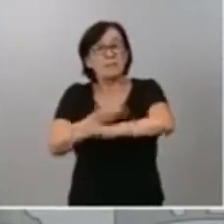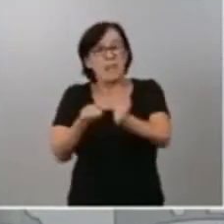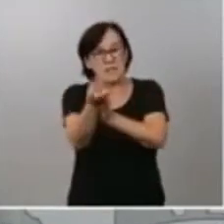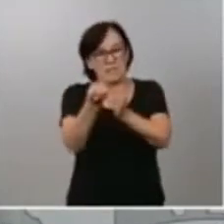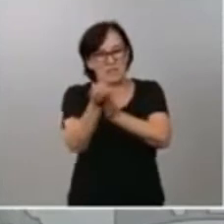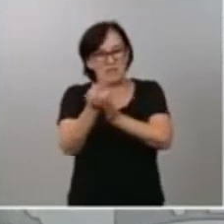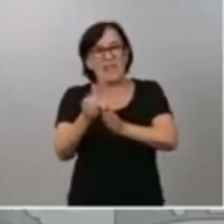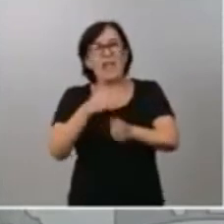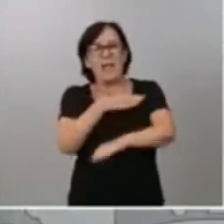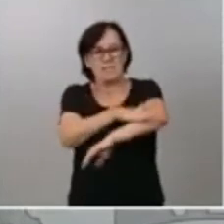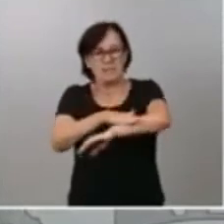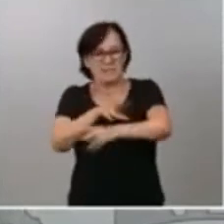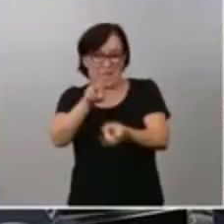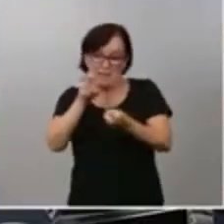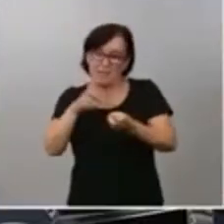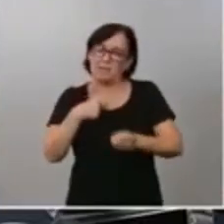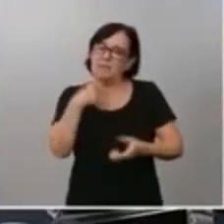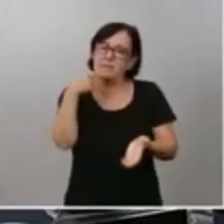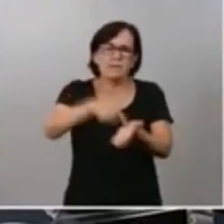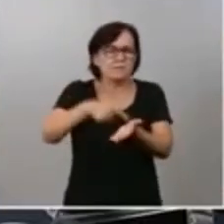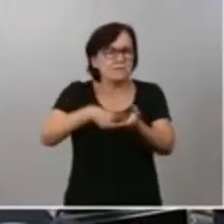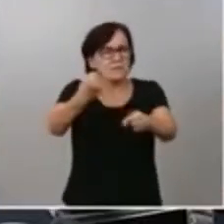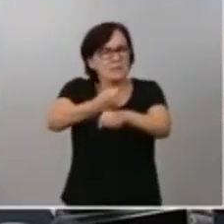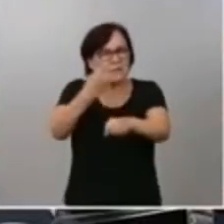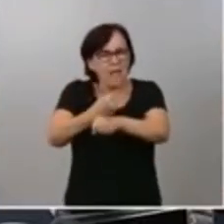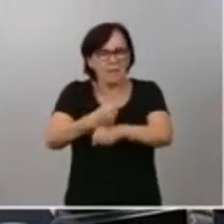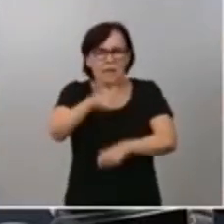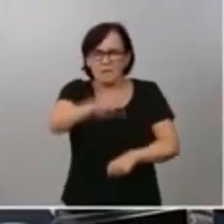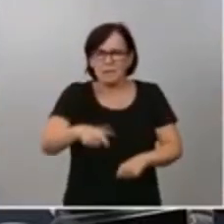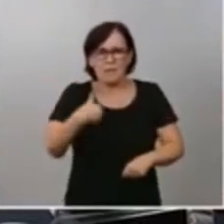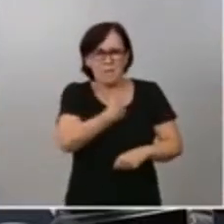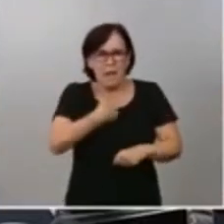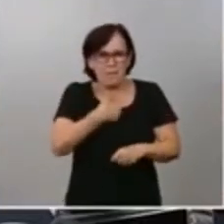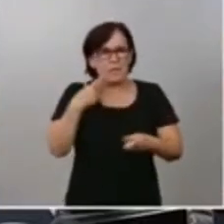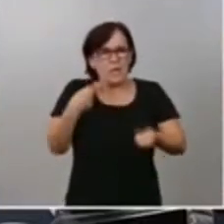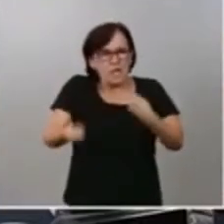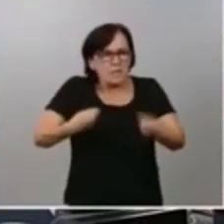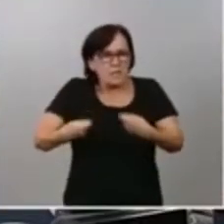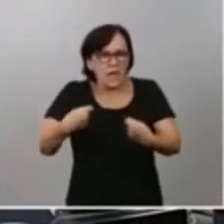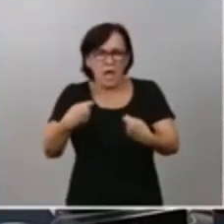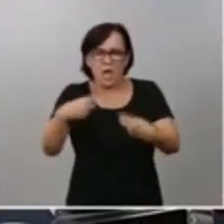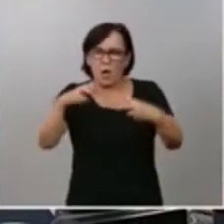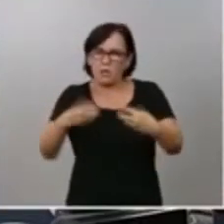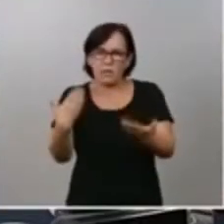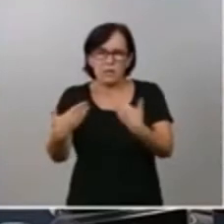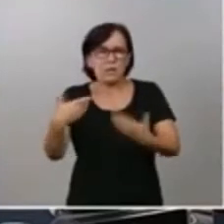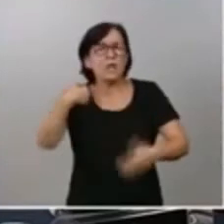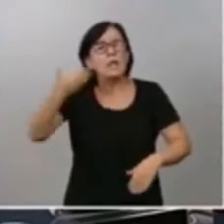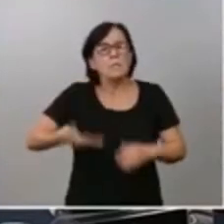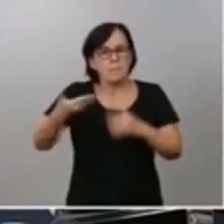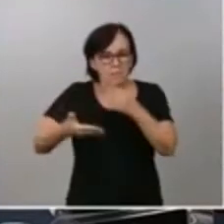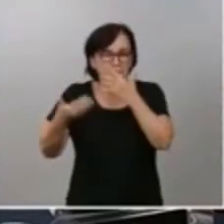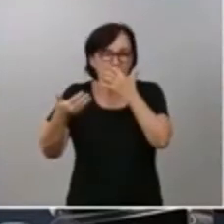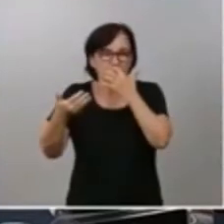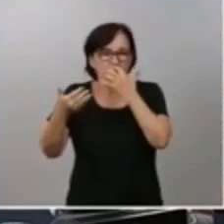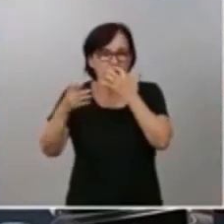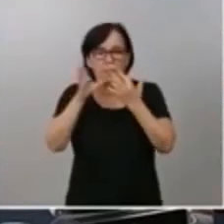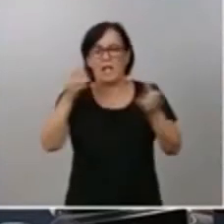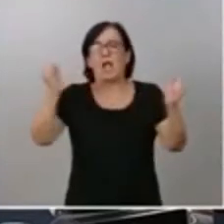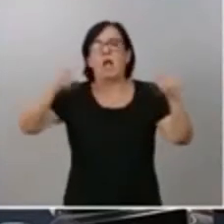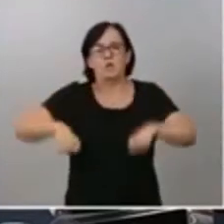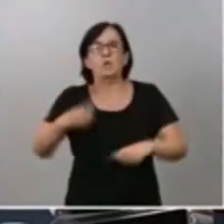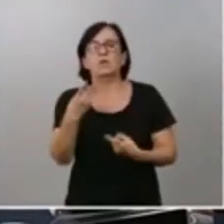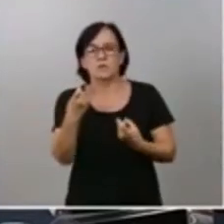quiero reivindicar el trabajo, el papel que ha hecho de negociación, sin duda alguna importante para lograr este acuerdo tan necesario para